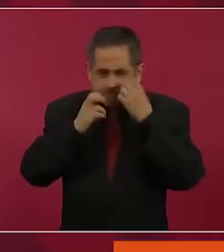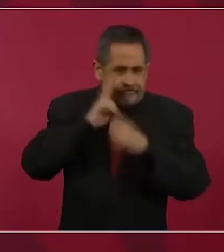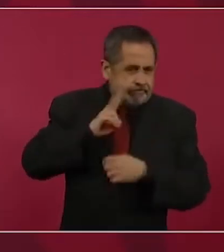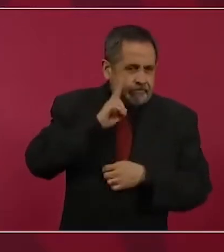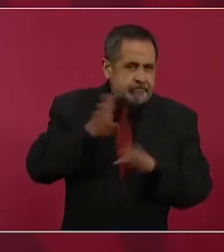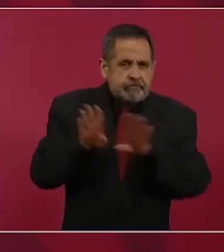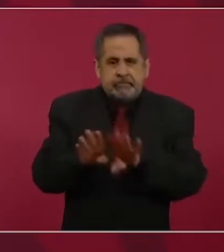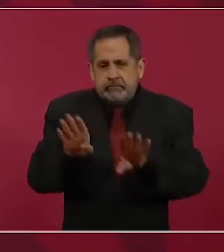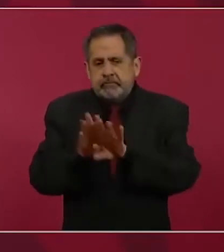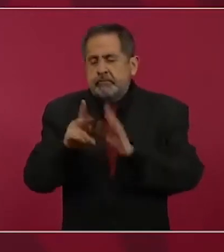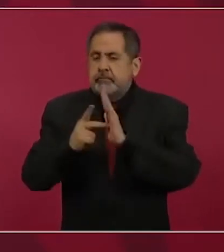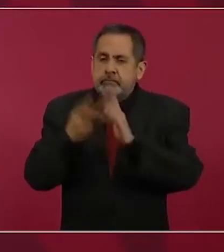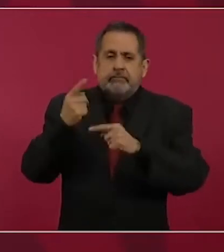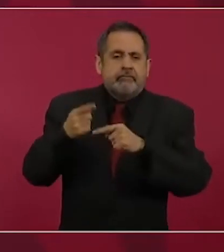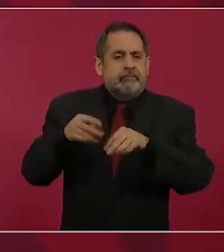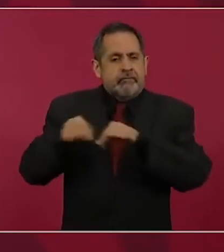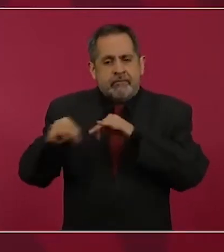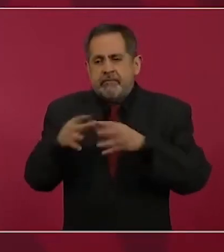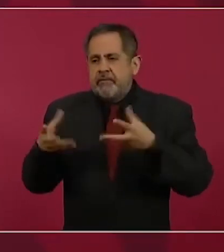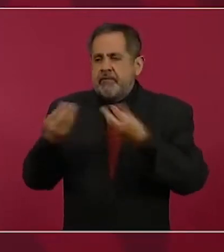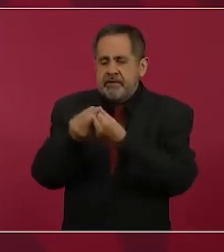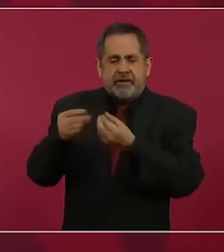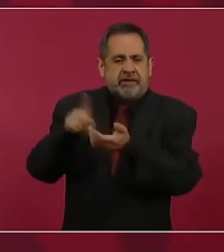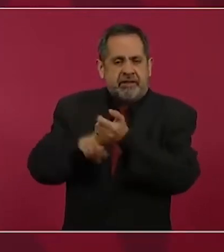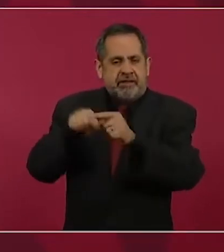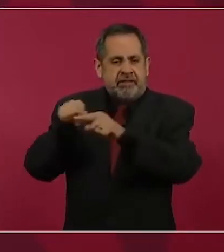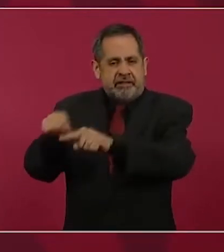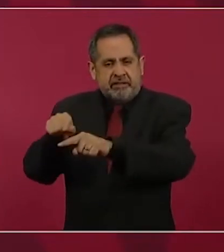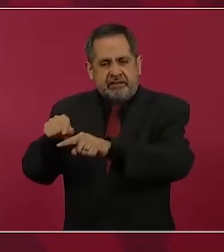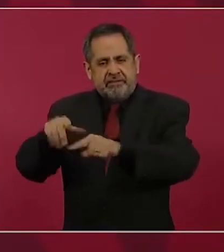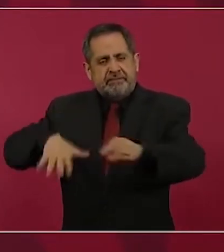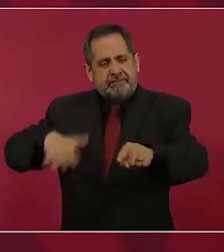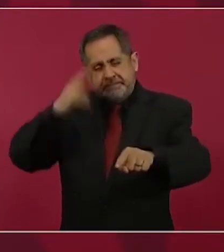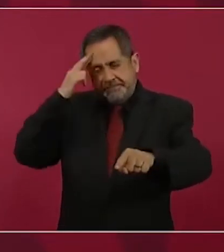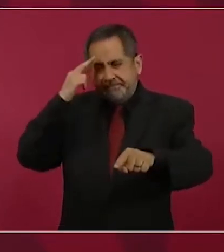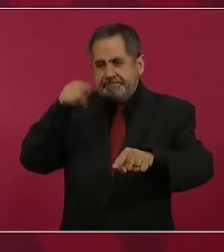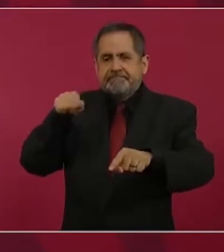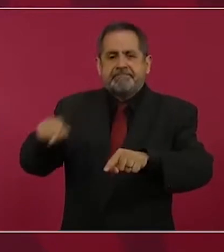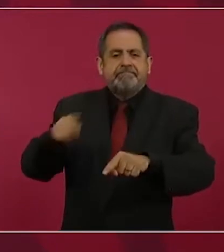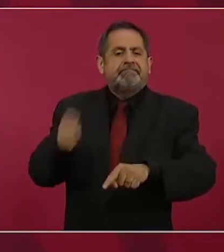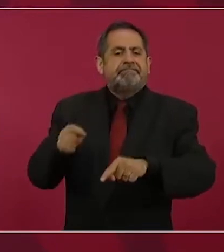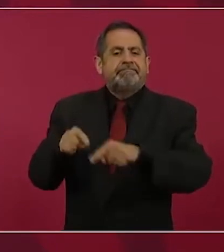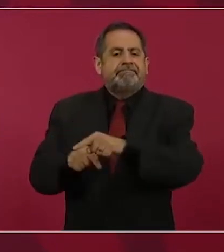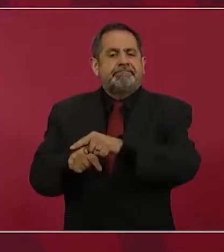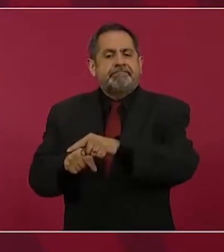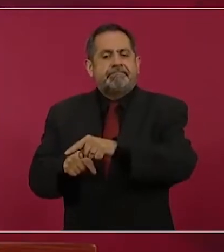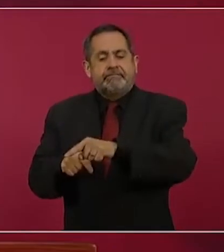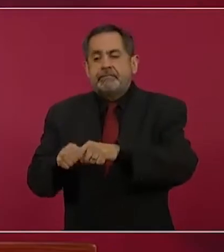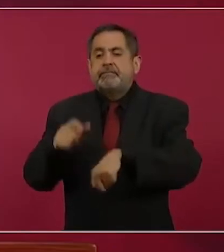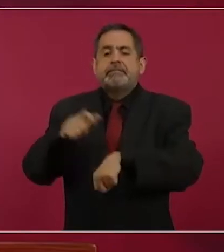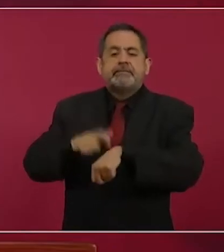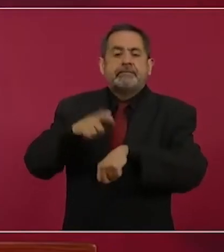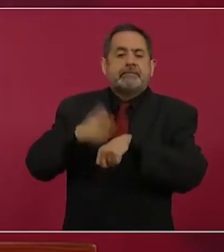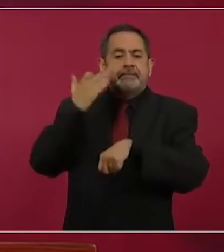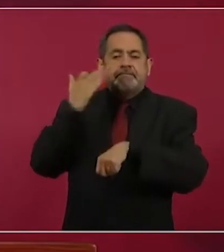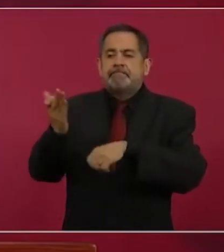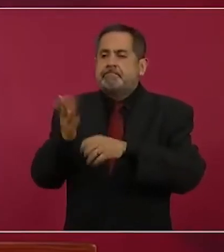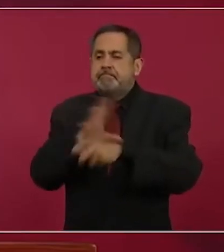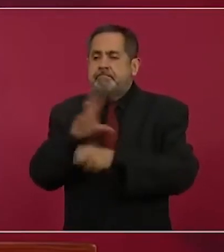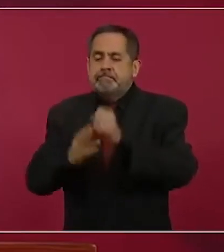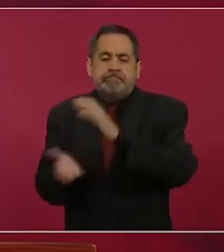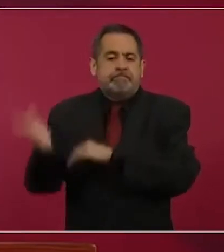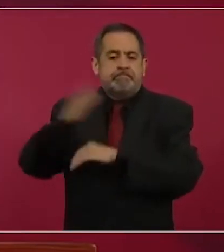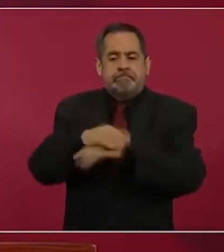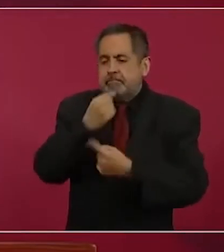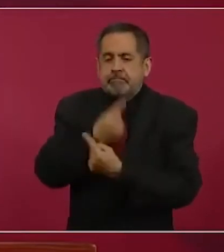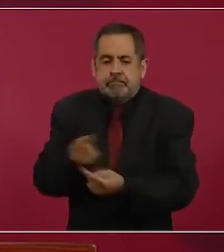podemos precisamente trabajar el aspecto que estaba dentro de la Escuela Es Nuestra, que era lo de tiempo completo y alimentación.